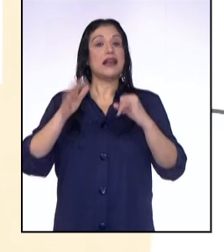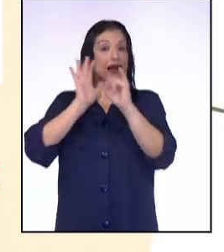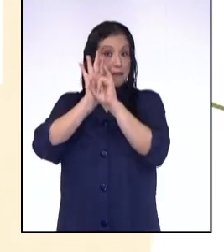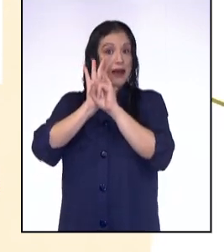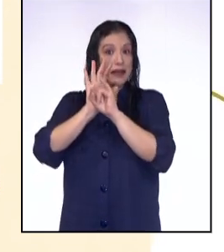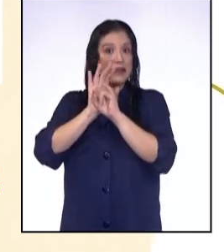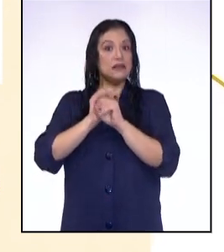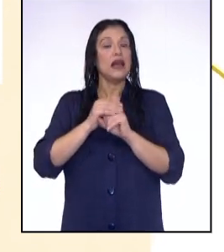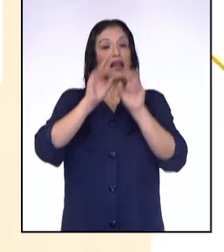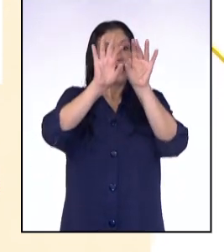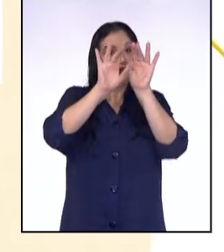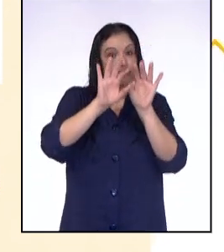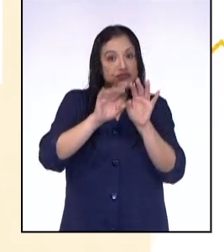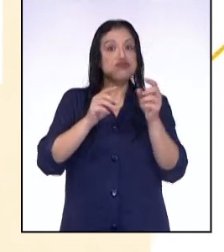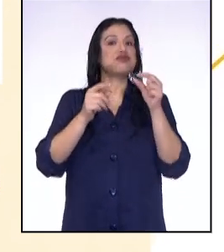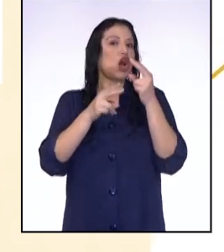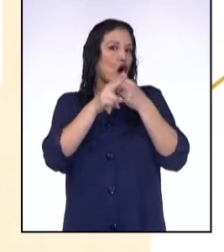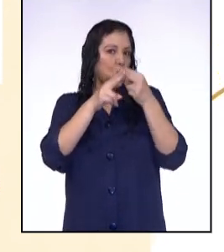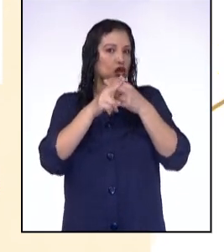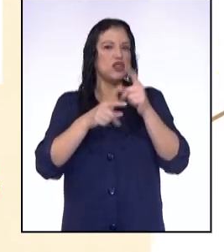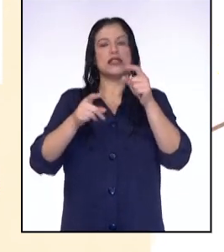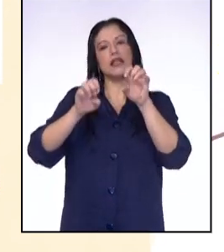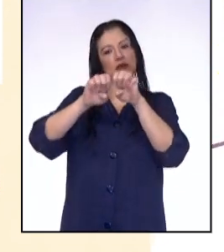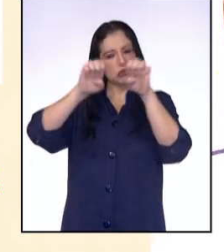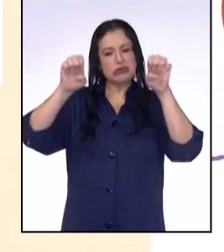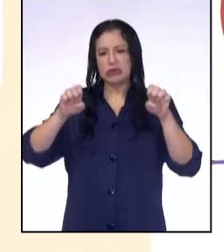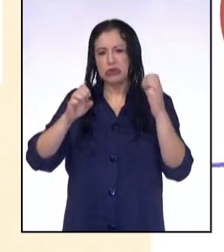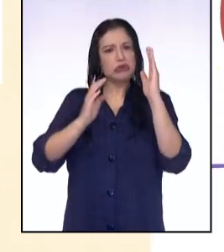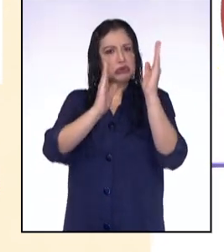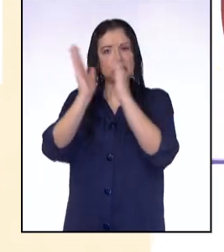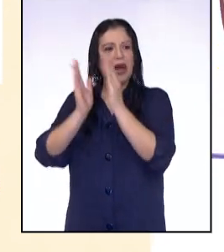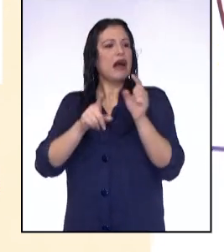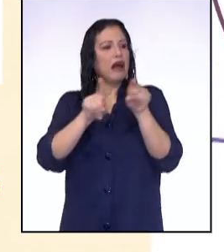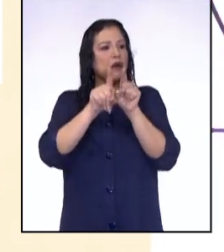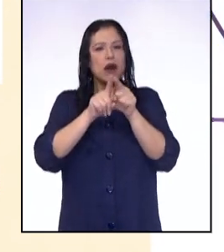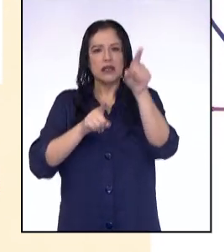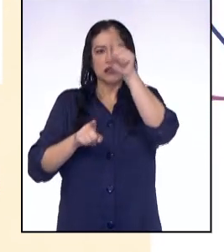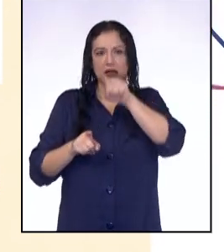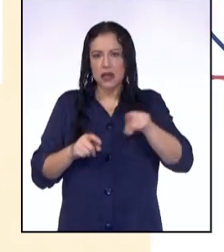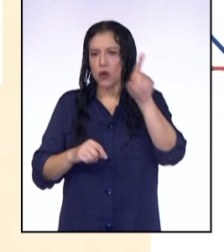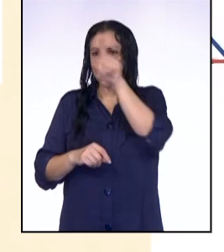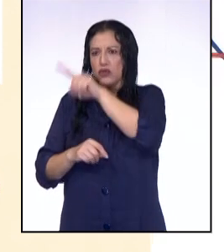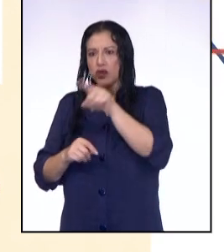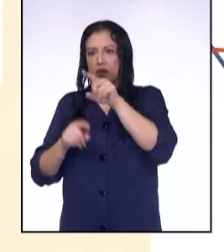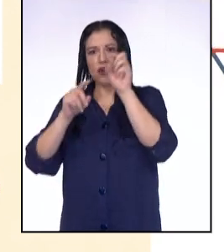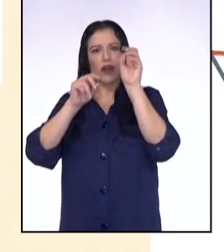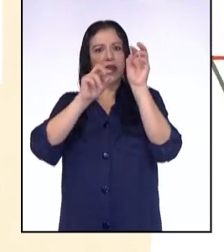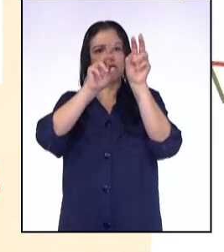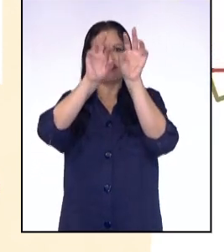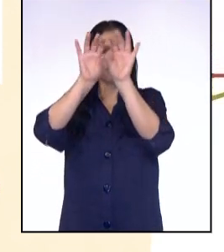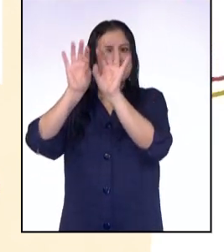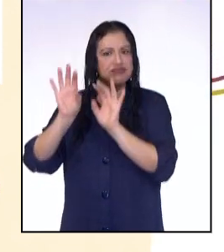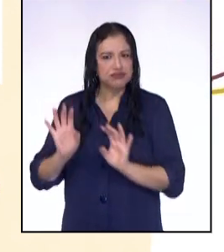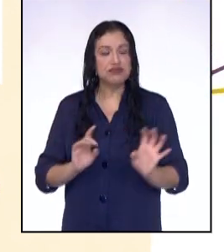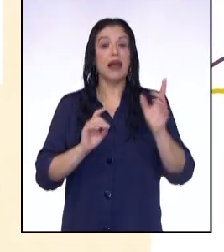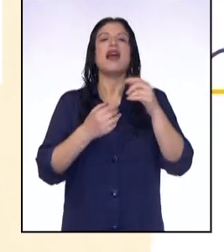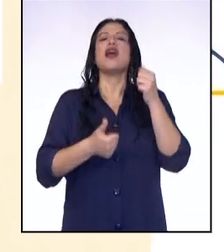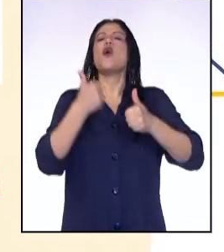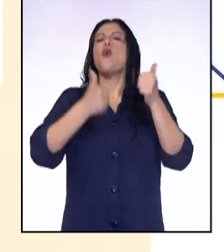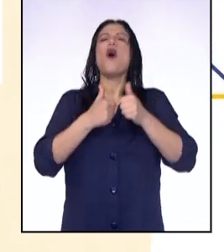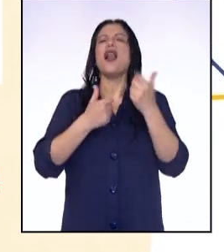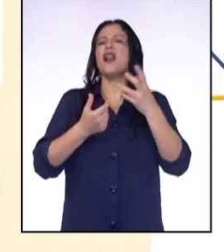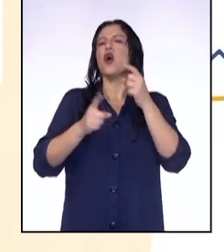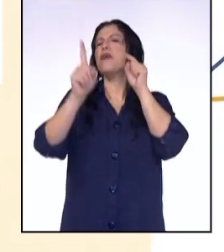textos cortos y utilizan una estructura parecida con un círculo central rodeado de texto. ¿Y para qué creen que sirven las